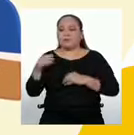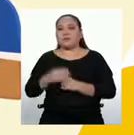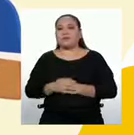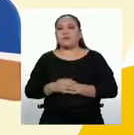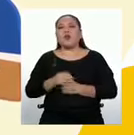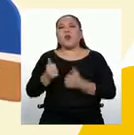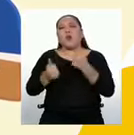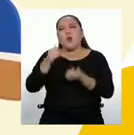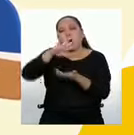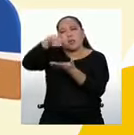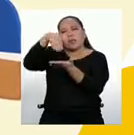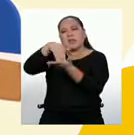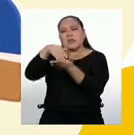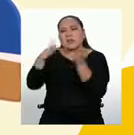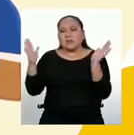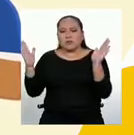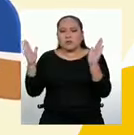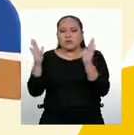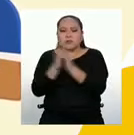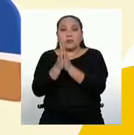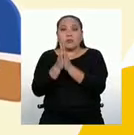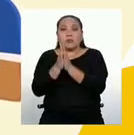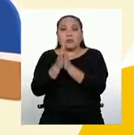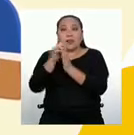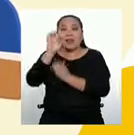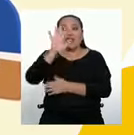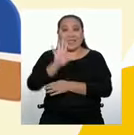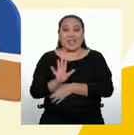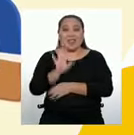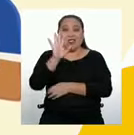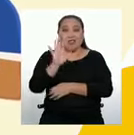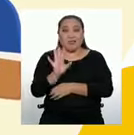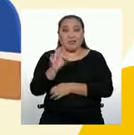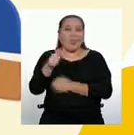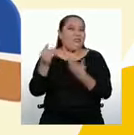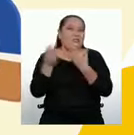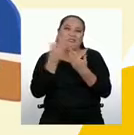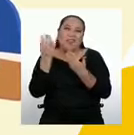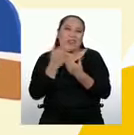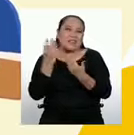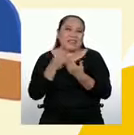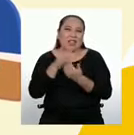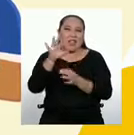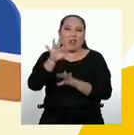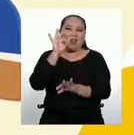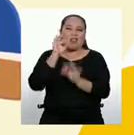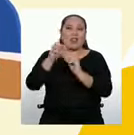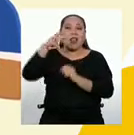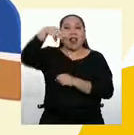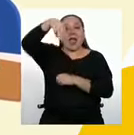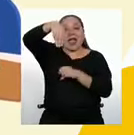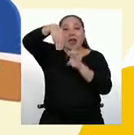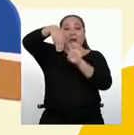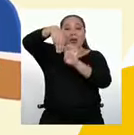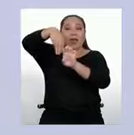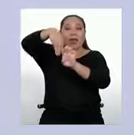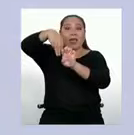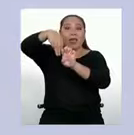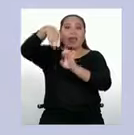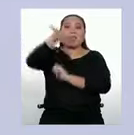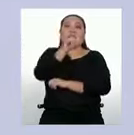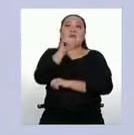encuentra en el centro. ¿Cuál es? El 5. ¡Exacto! Así de simple. Entonces el valor de la mediana es 5.